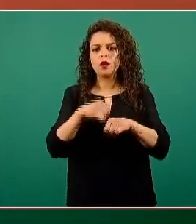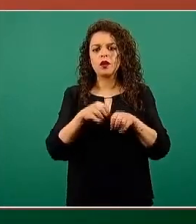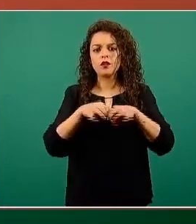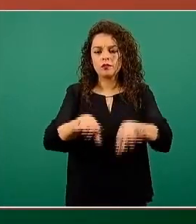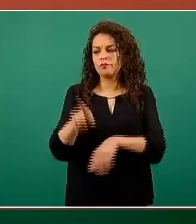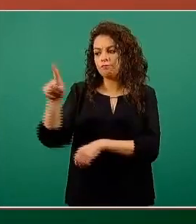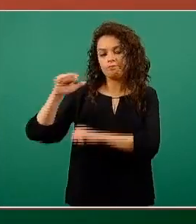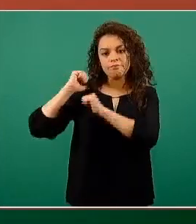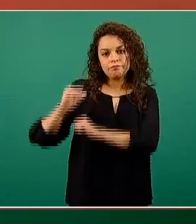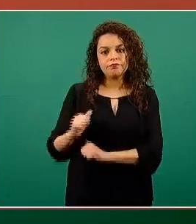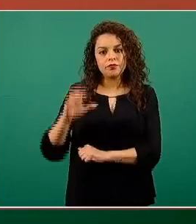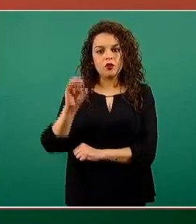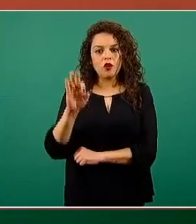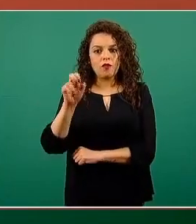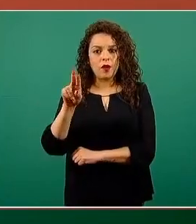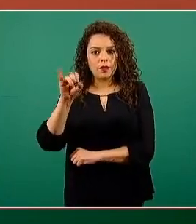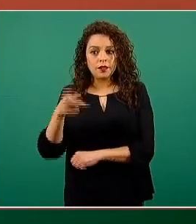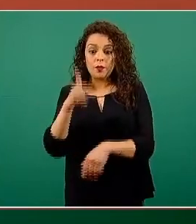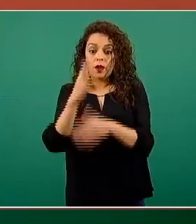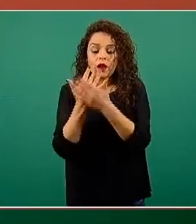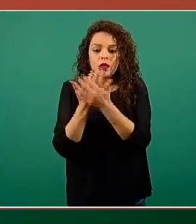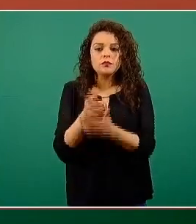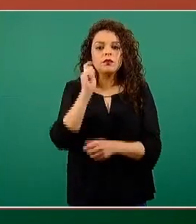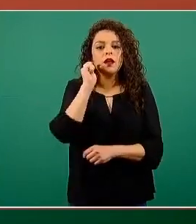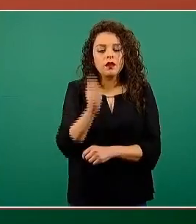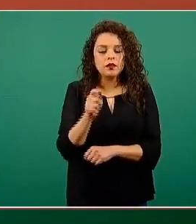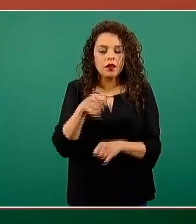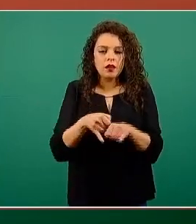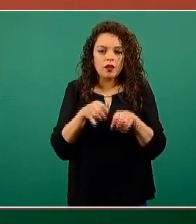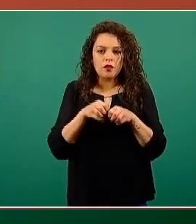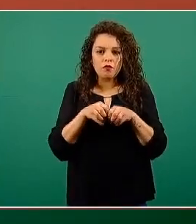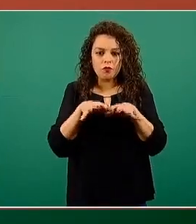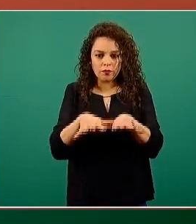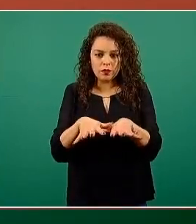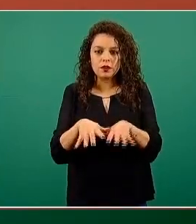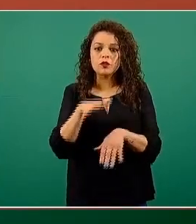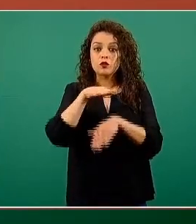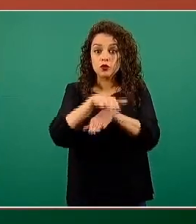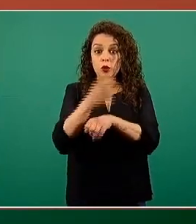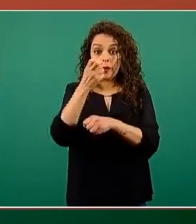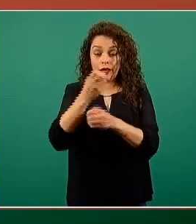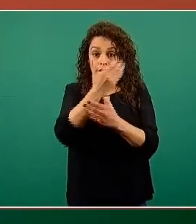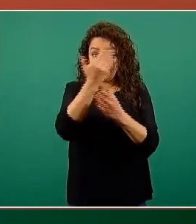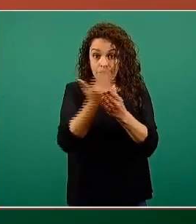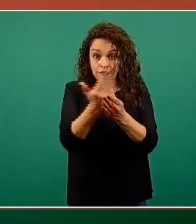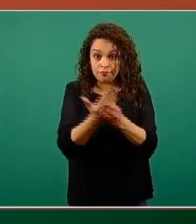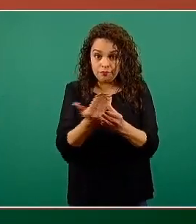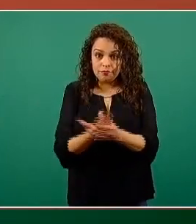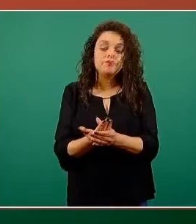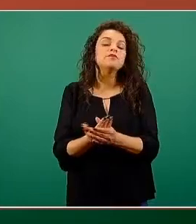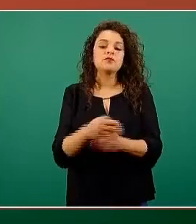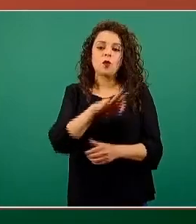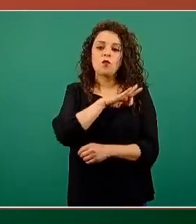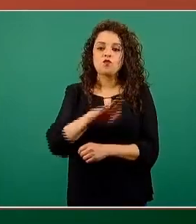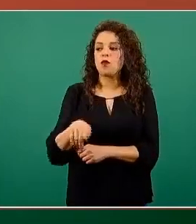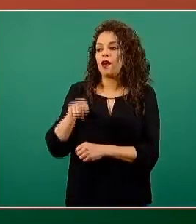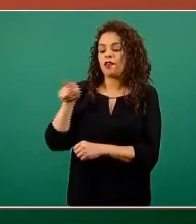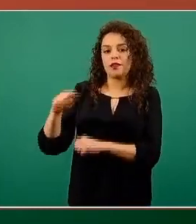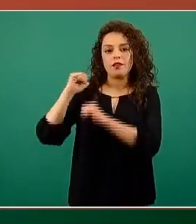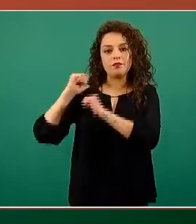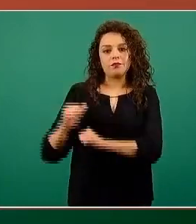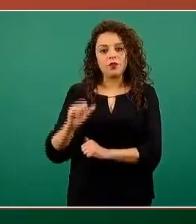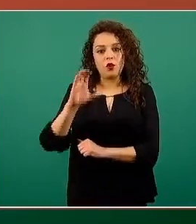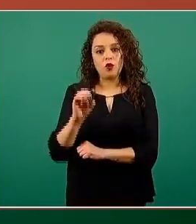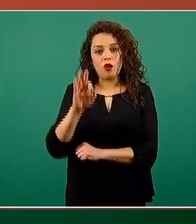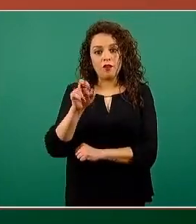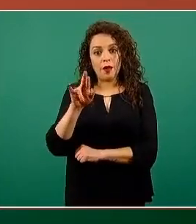pequeños detalles administrativos sobre el expediente que nos permitan ya que COFEPRIS proceda del todo